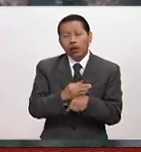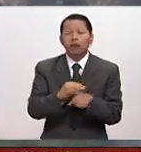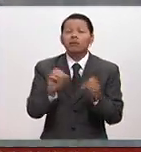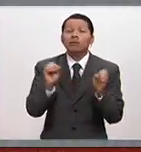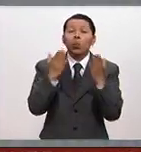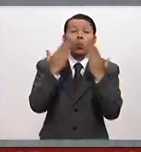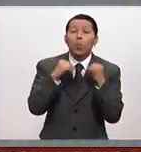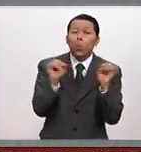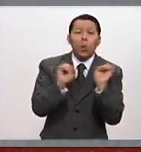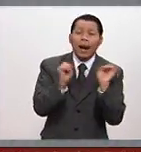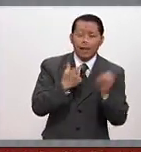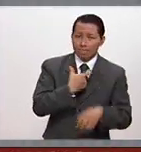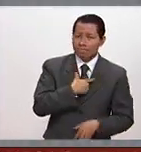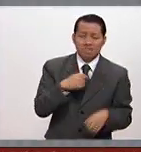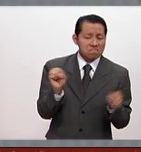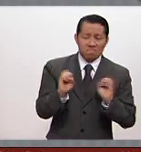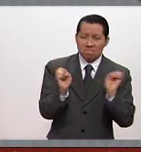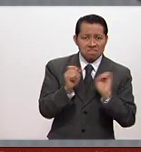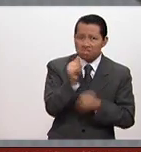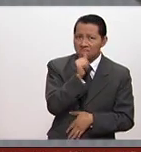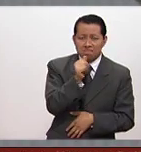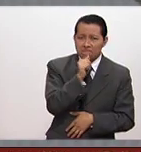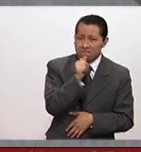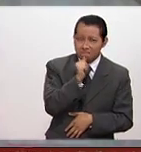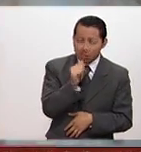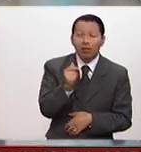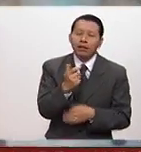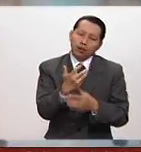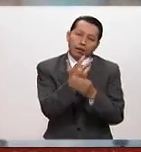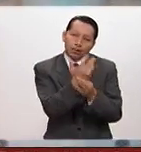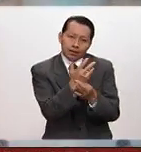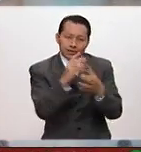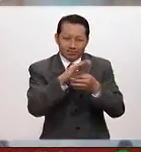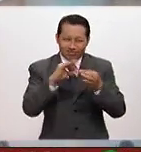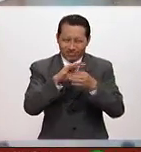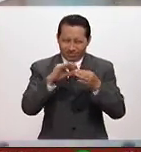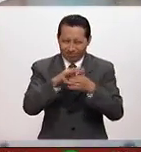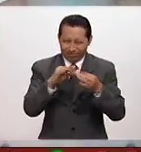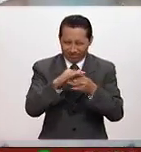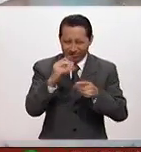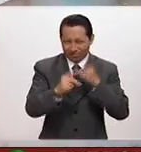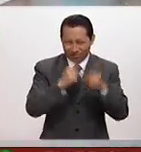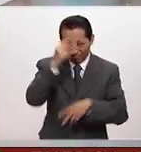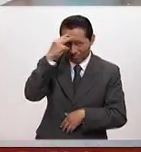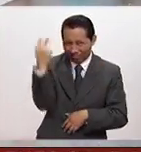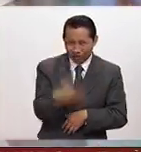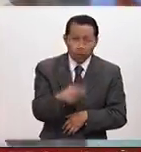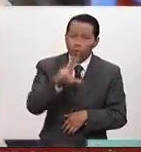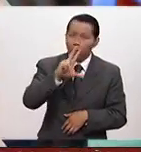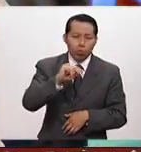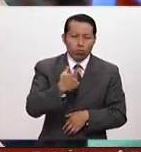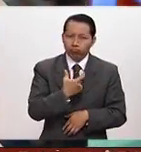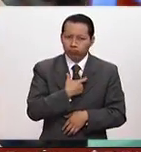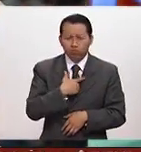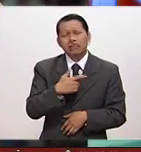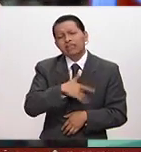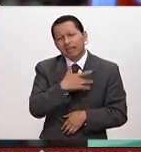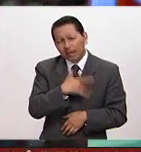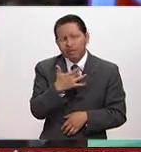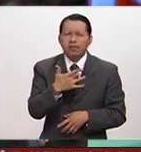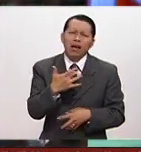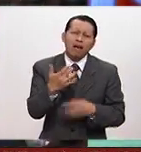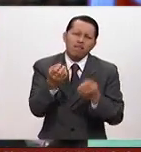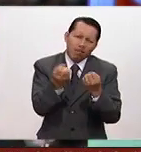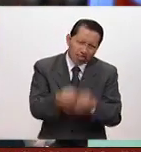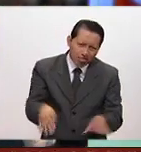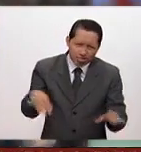preseas en el medallero. Al finalizar la competencia, esto fue lo que nos dijeron los atletas mexicanos, que no consideran esto como un fracaso y creo que todos